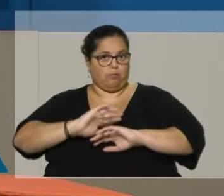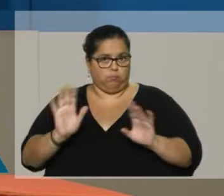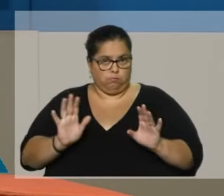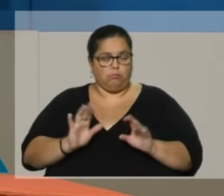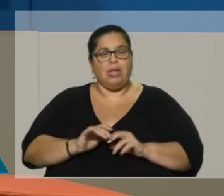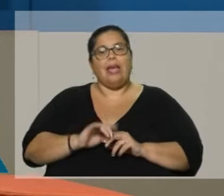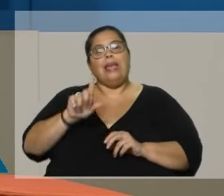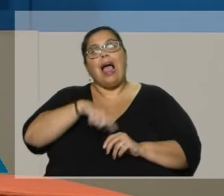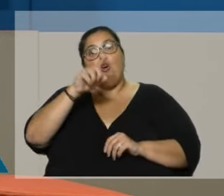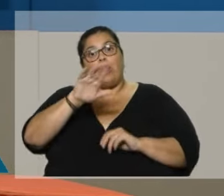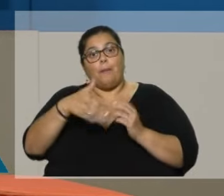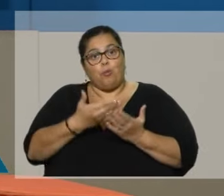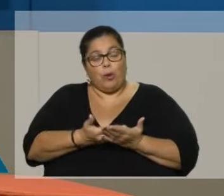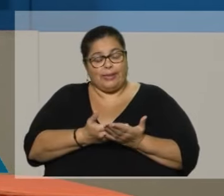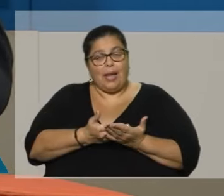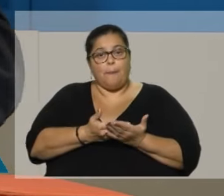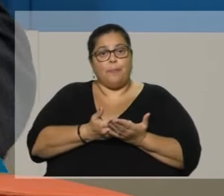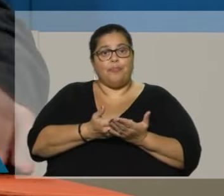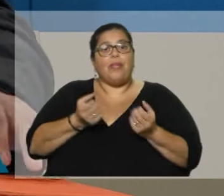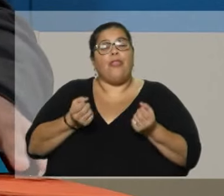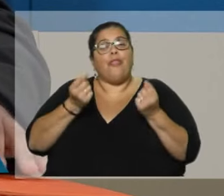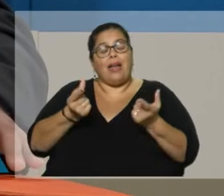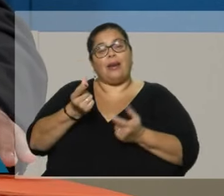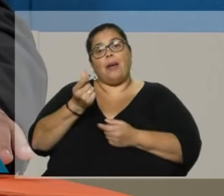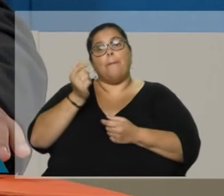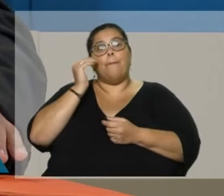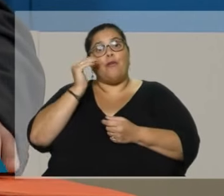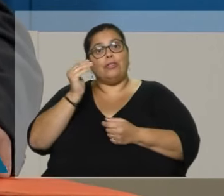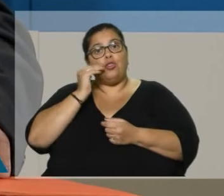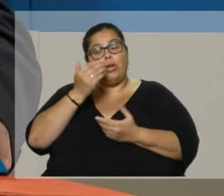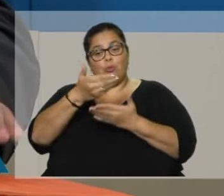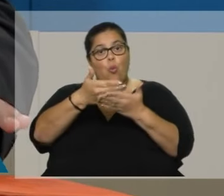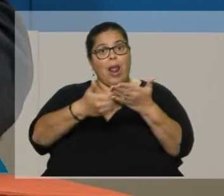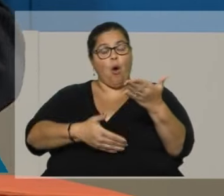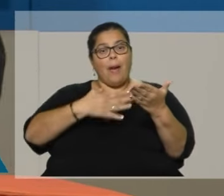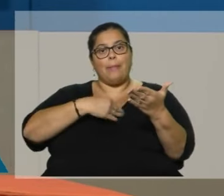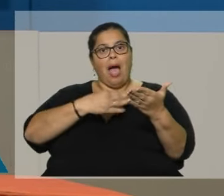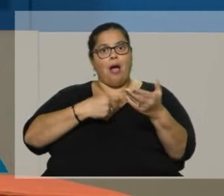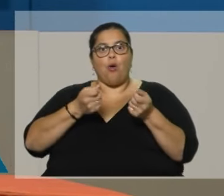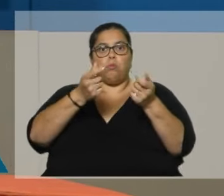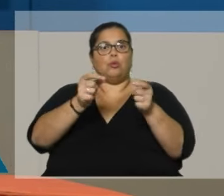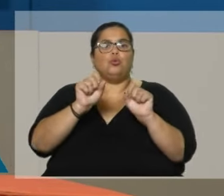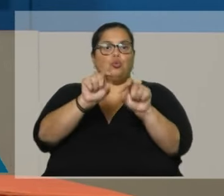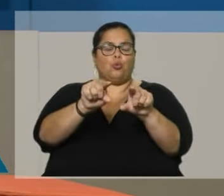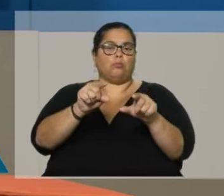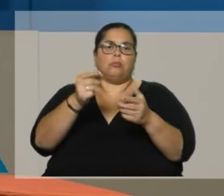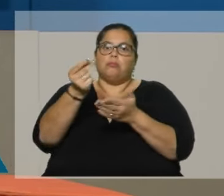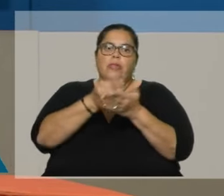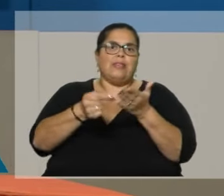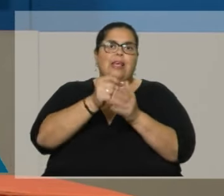Y la otra propuesta que tenemos es darle a los profesores una hoja en blanco y que sean ellos quienes diseñen la educación del futuro.